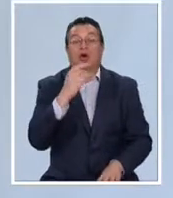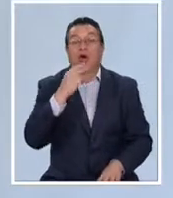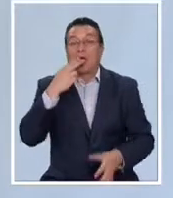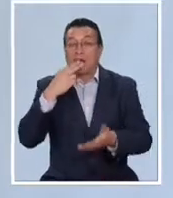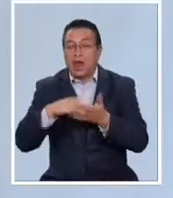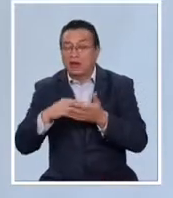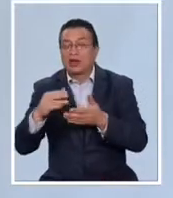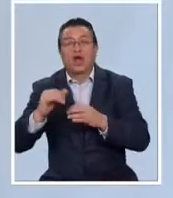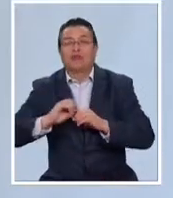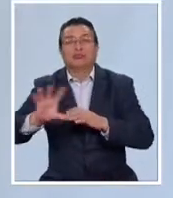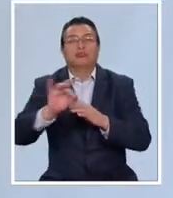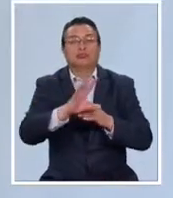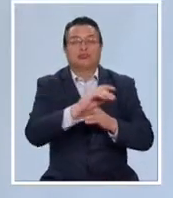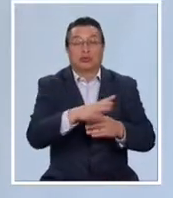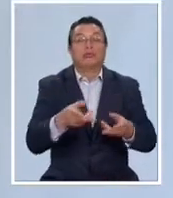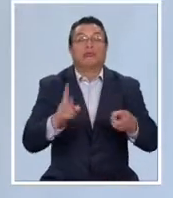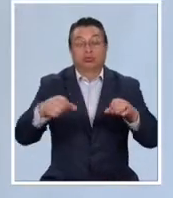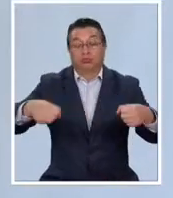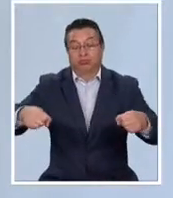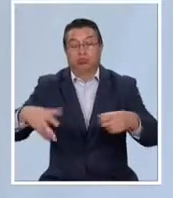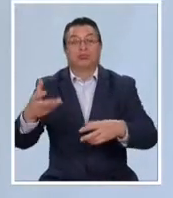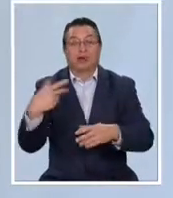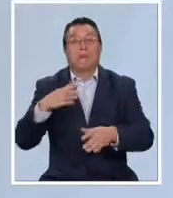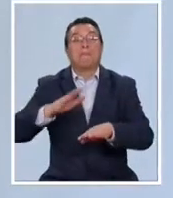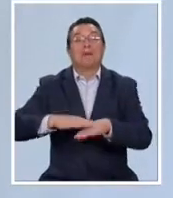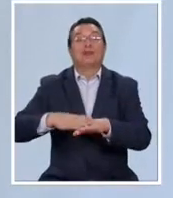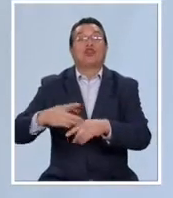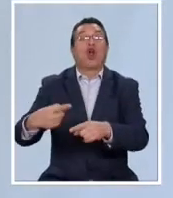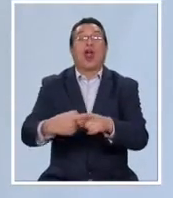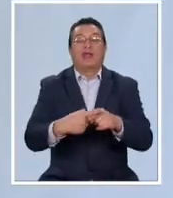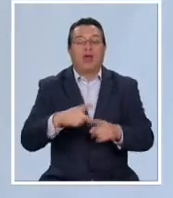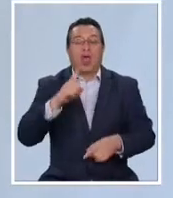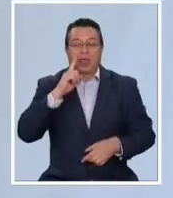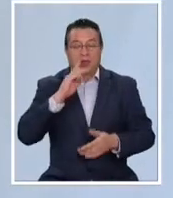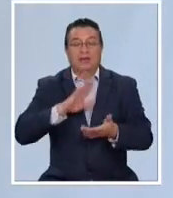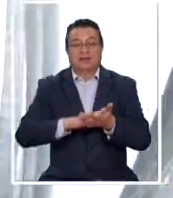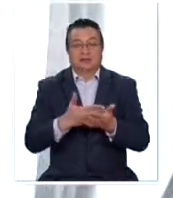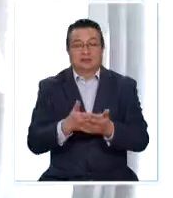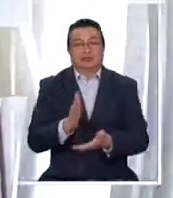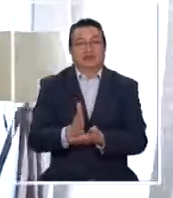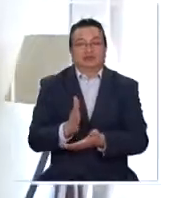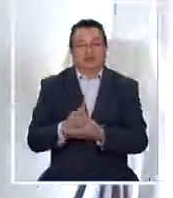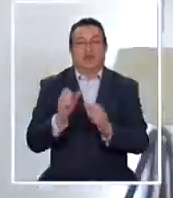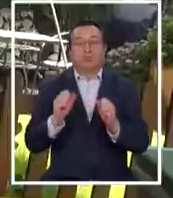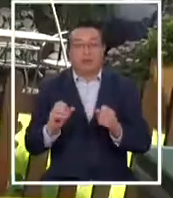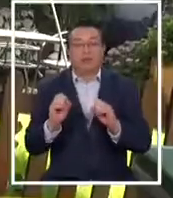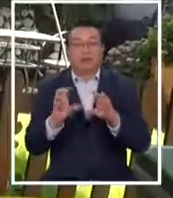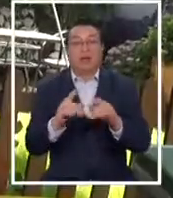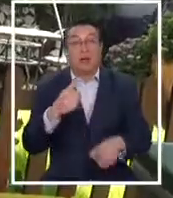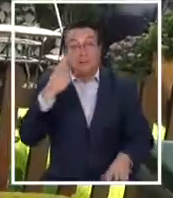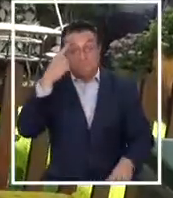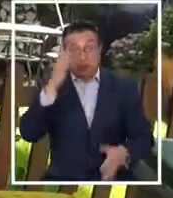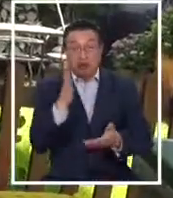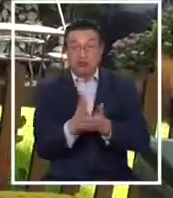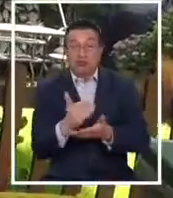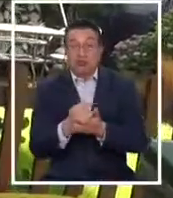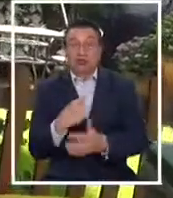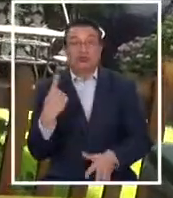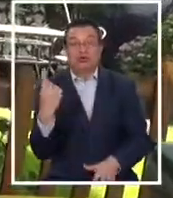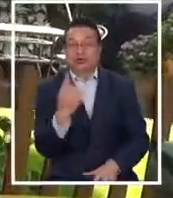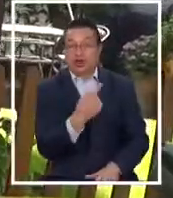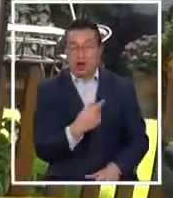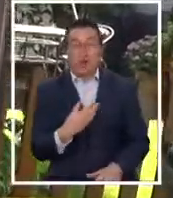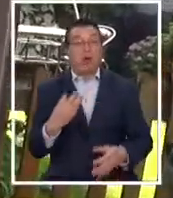correos, que están autorizadas por permiso único colectivo y que cumplen con las medidas sanitarias. Sin embargo, las medidas no han dejado a todos